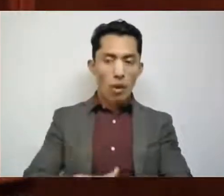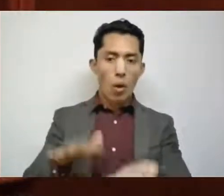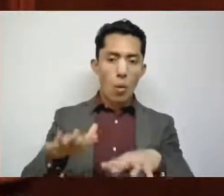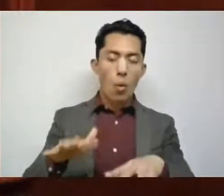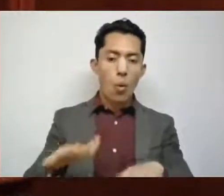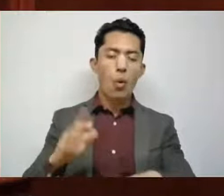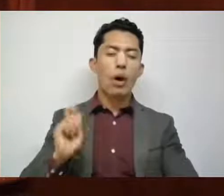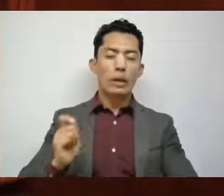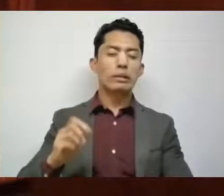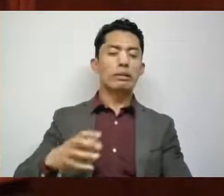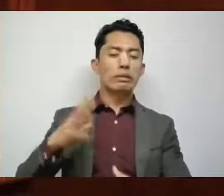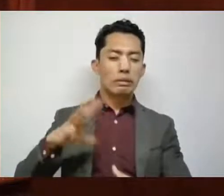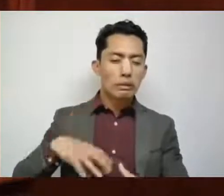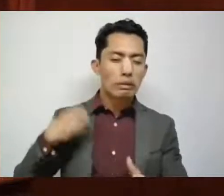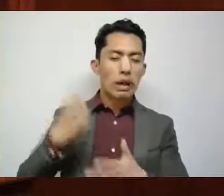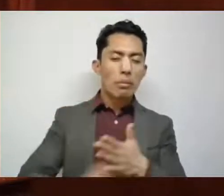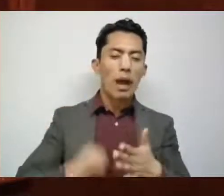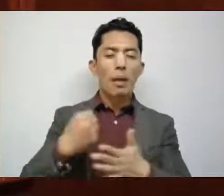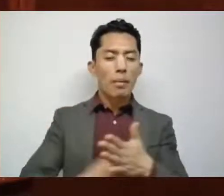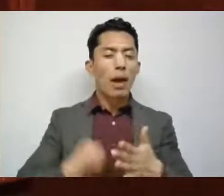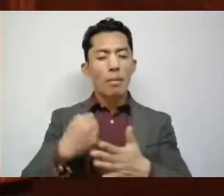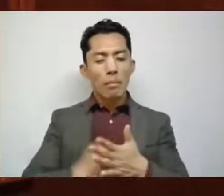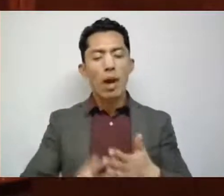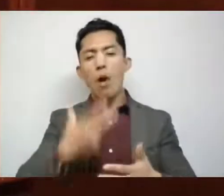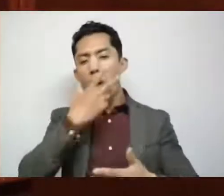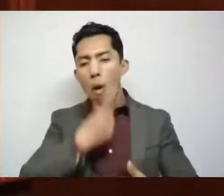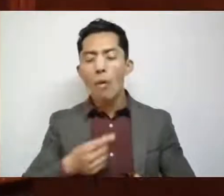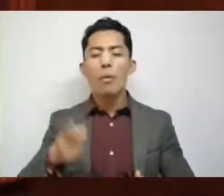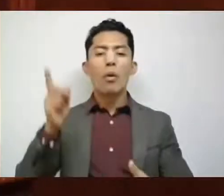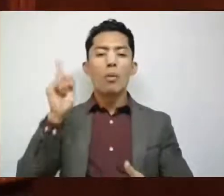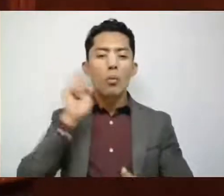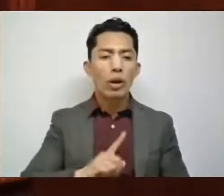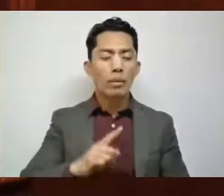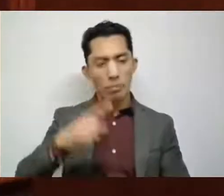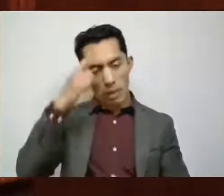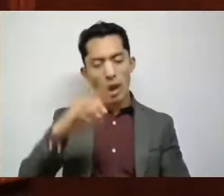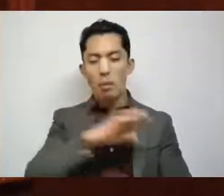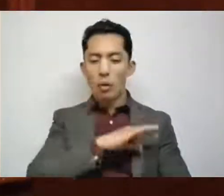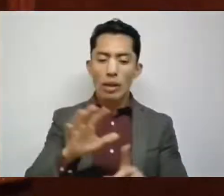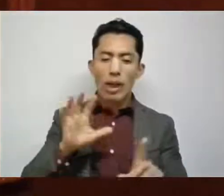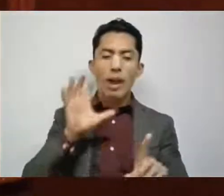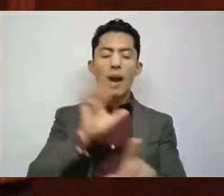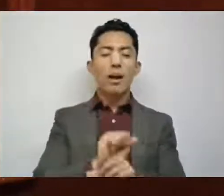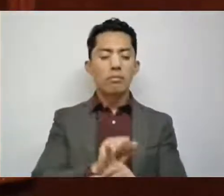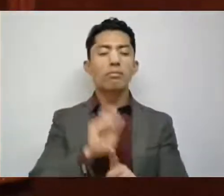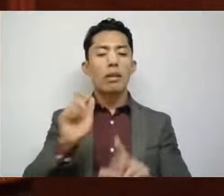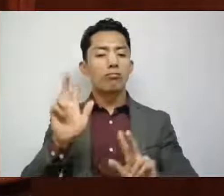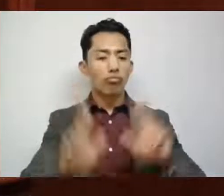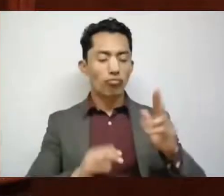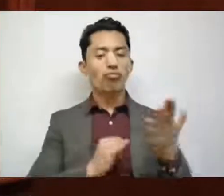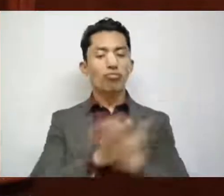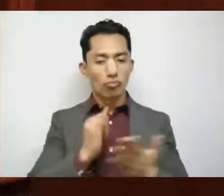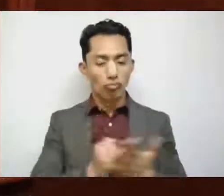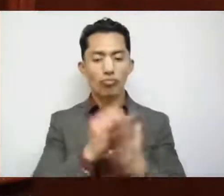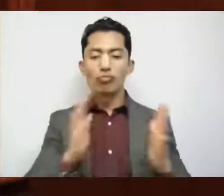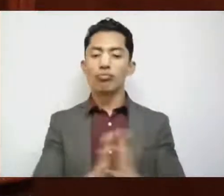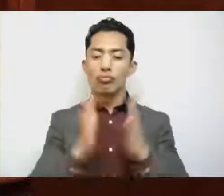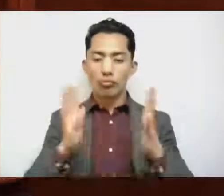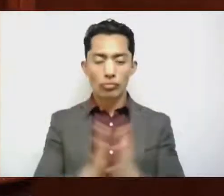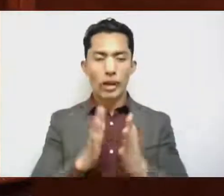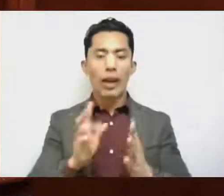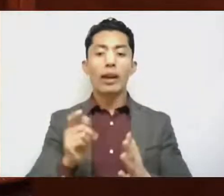por hombres y mujeres para poder lograr la democracia y que además representamos esa